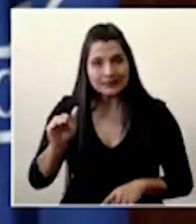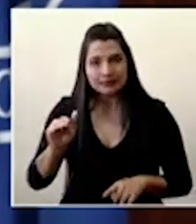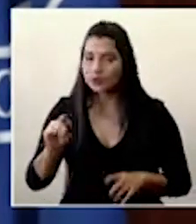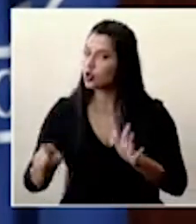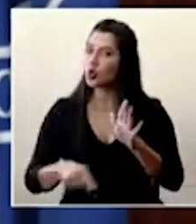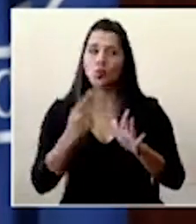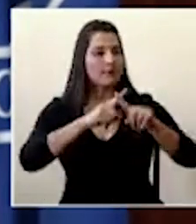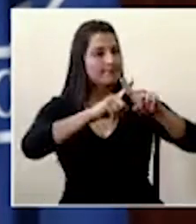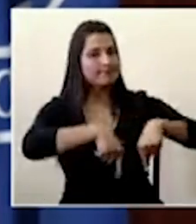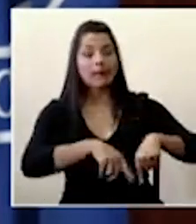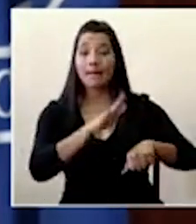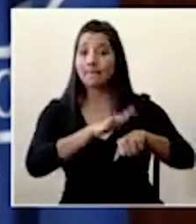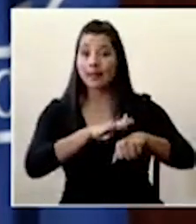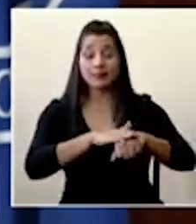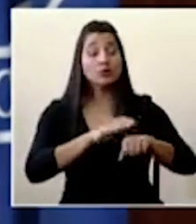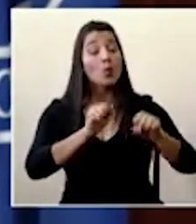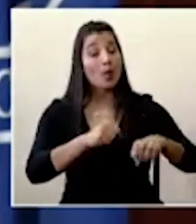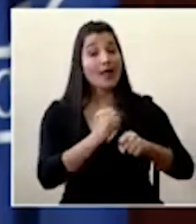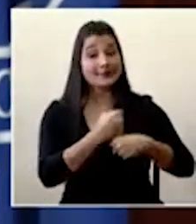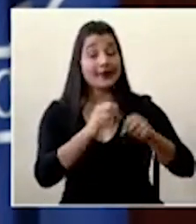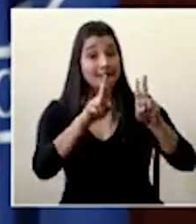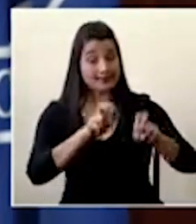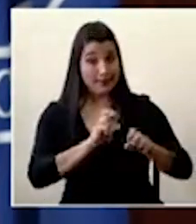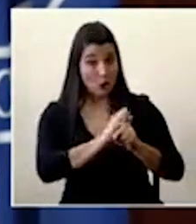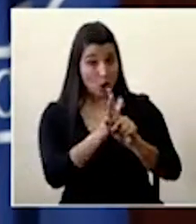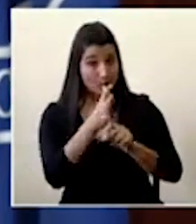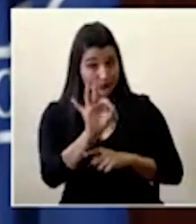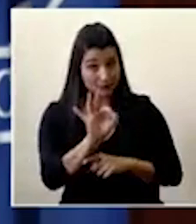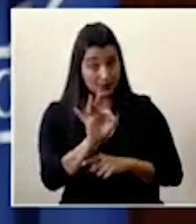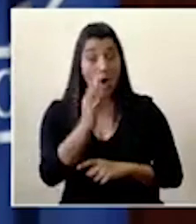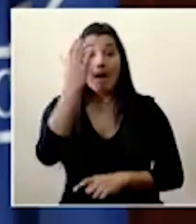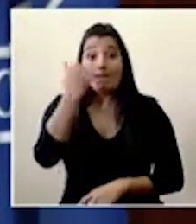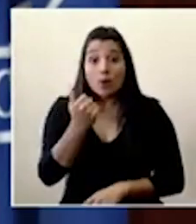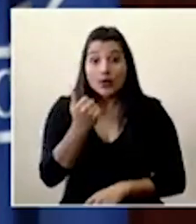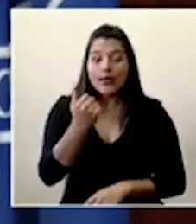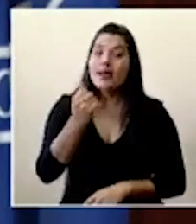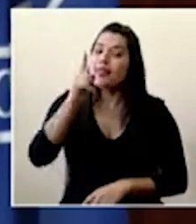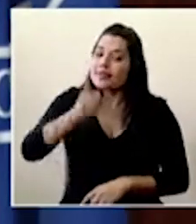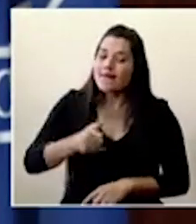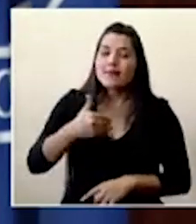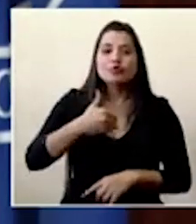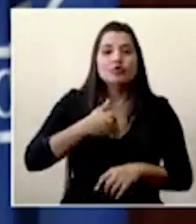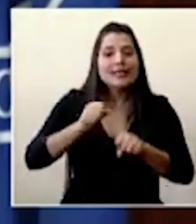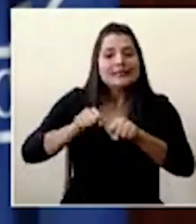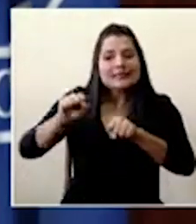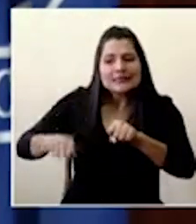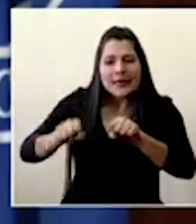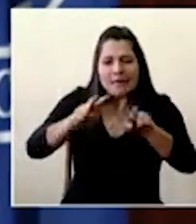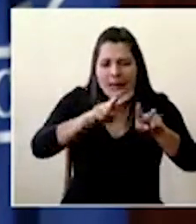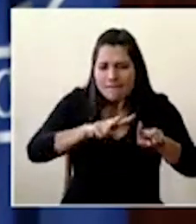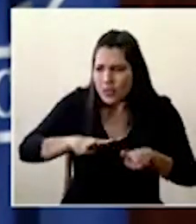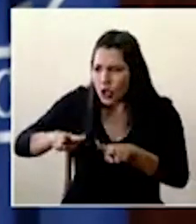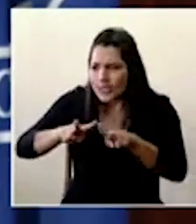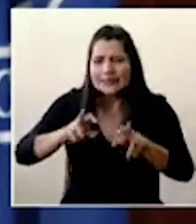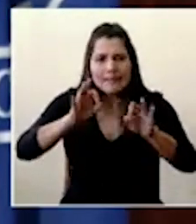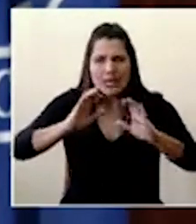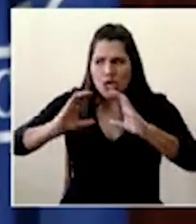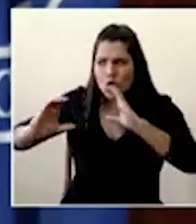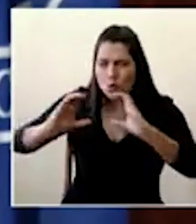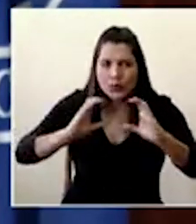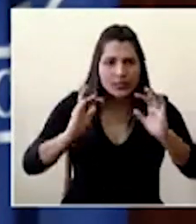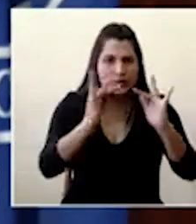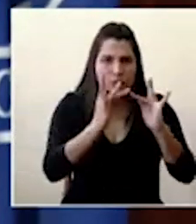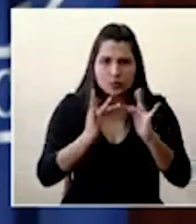suspende el permiso de utilizar la prueba porque aquí tenemos que tener el sistema de vigilancia bien sintonizado, bien